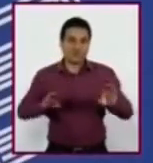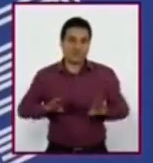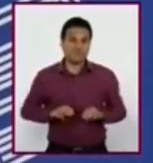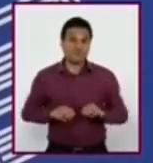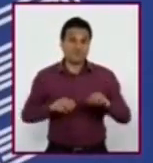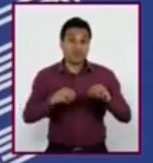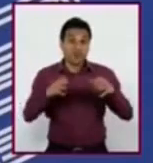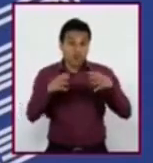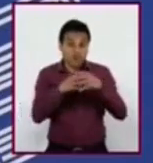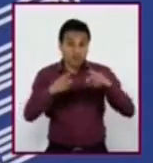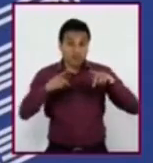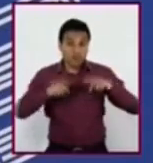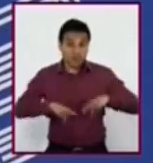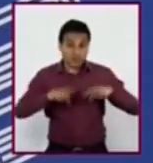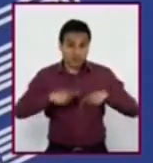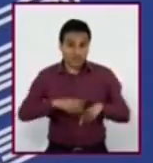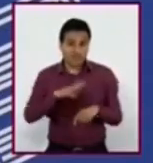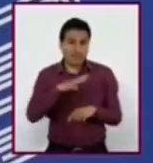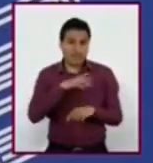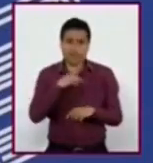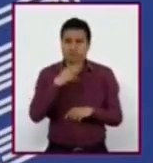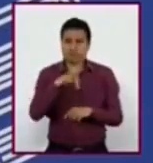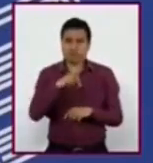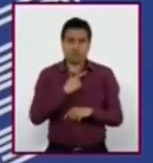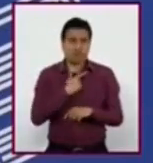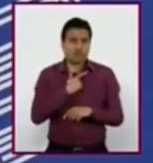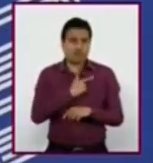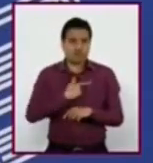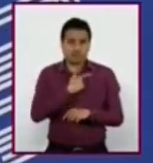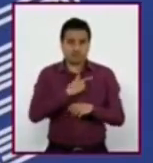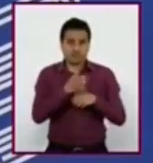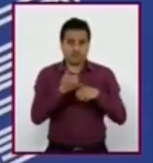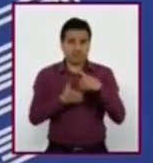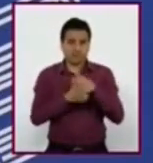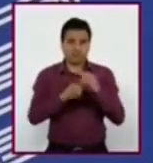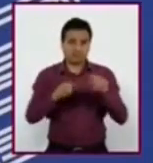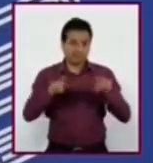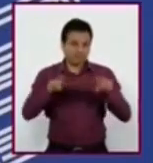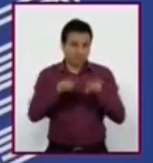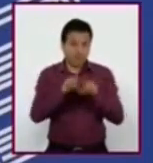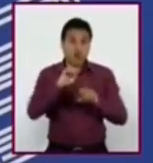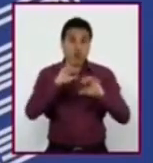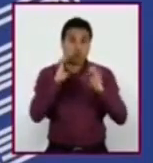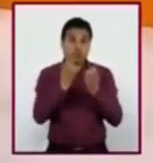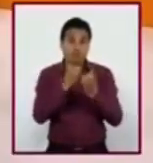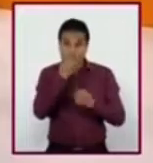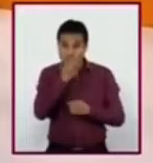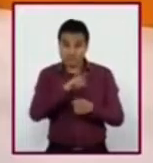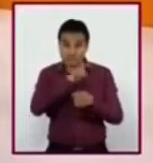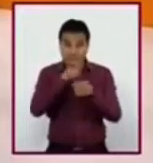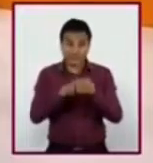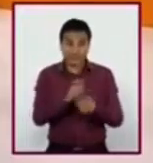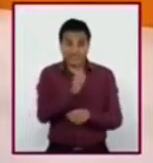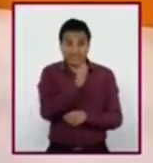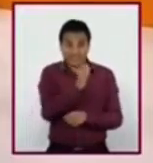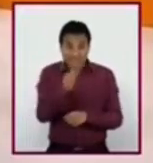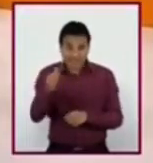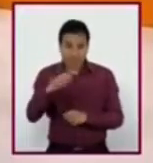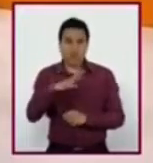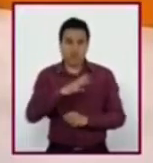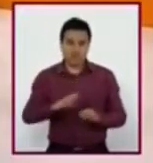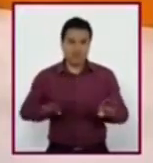personas suelen estar unidos por intereses similares o porque pertenecen a una misma comunidad. Cada uno posee